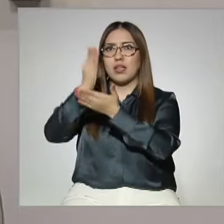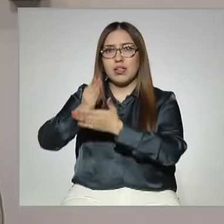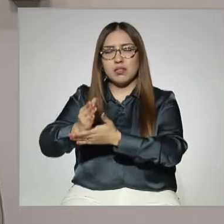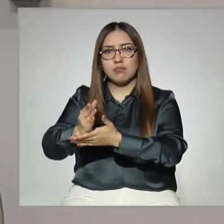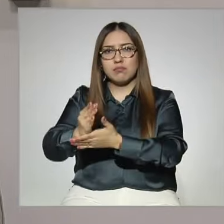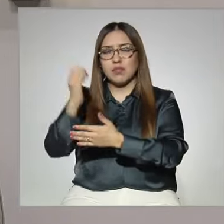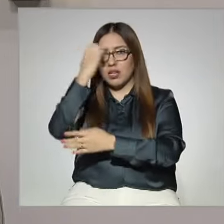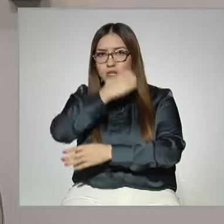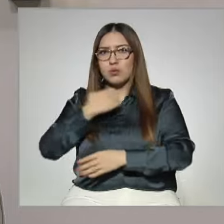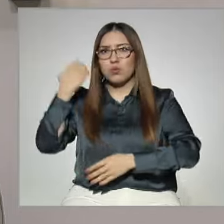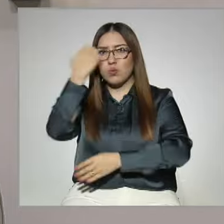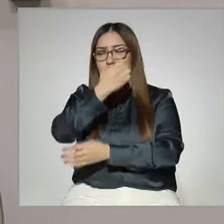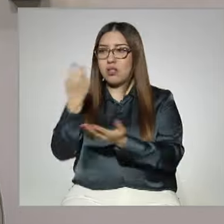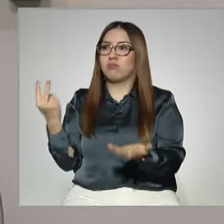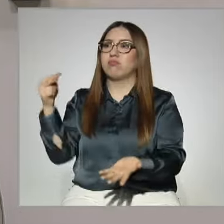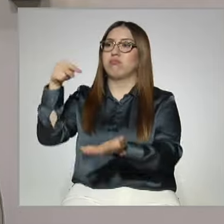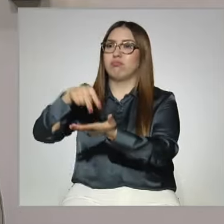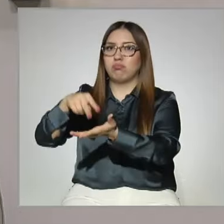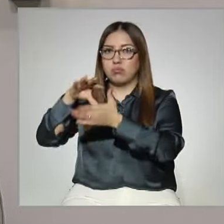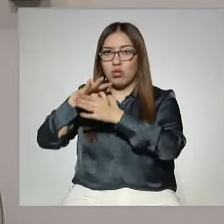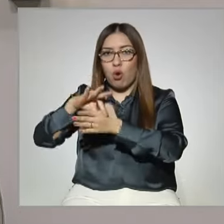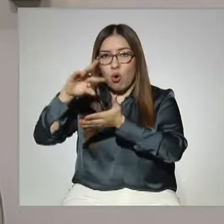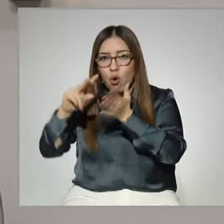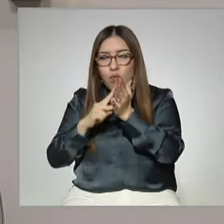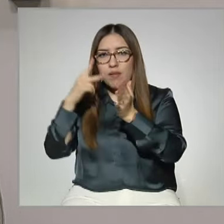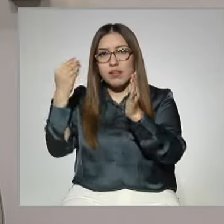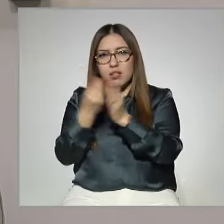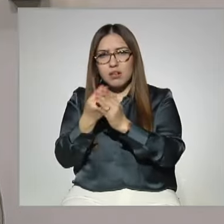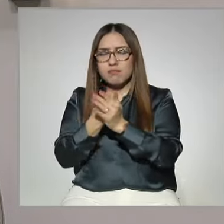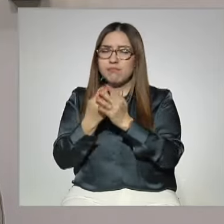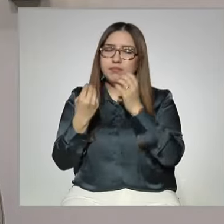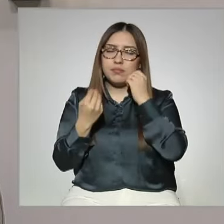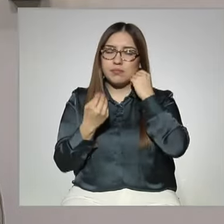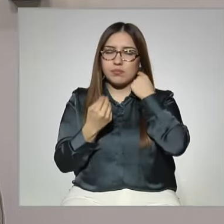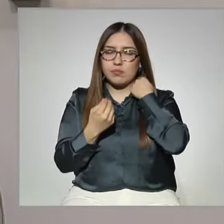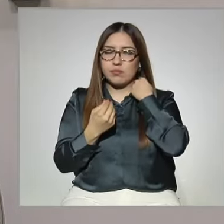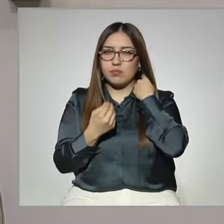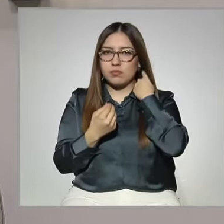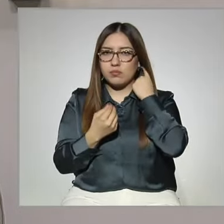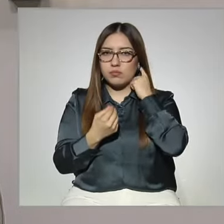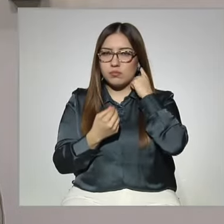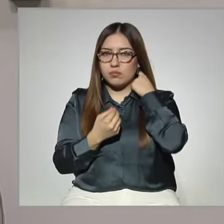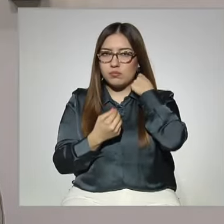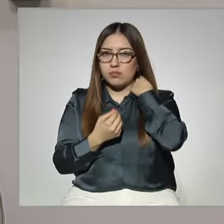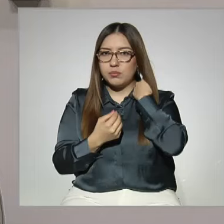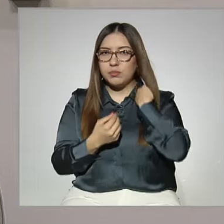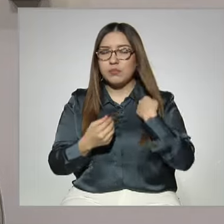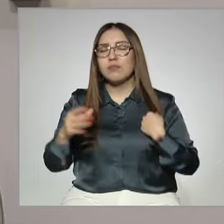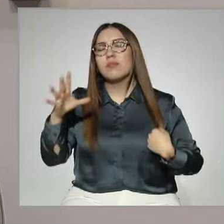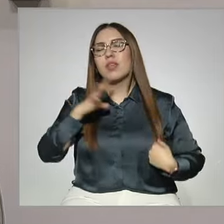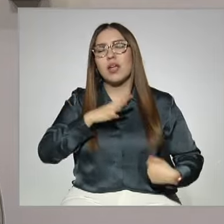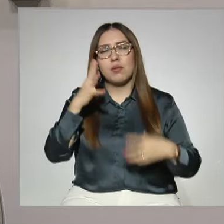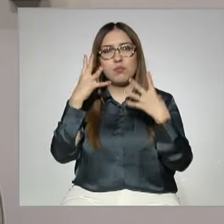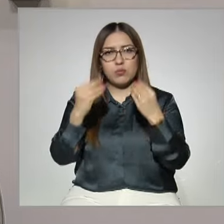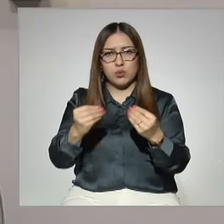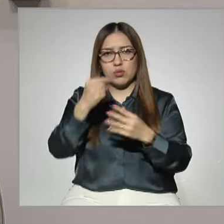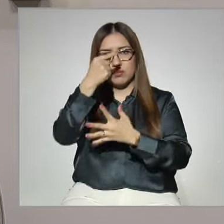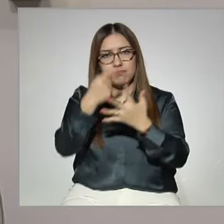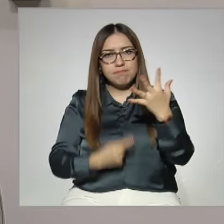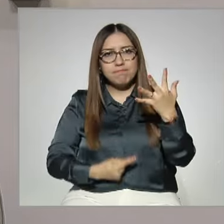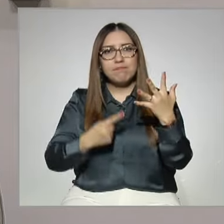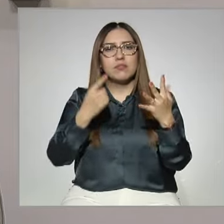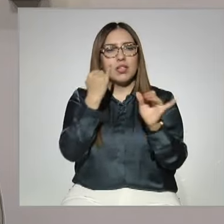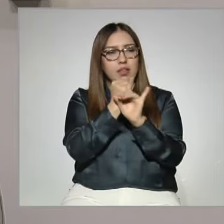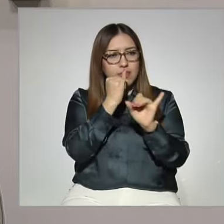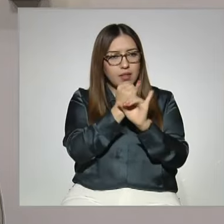las aulas, a retomar las actividades, los horarios habituales que se conocen. Hay opciones en línea, hay opciones de prepa